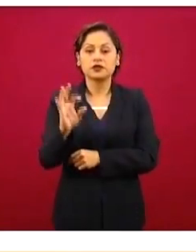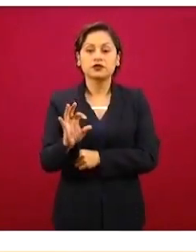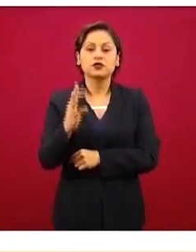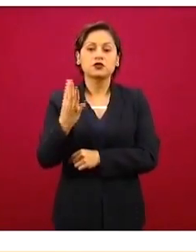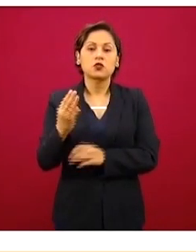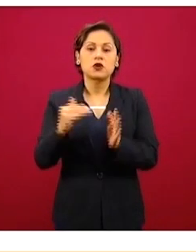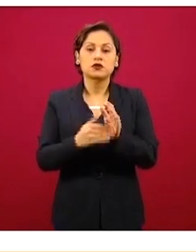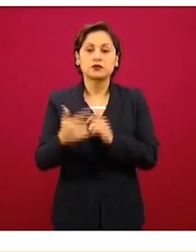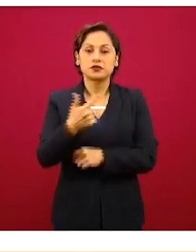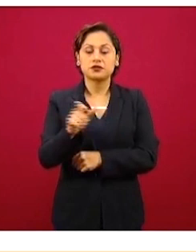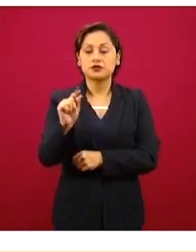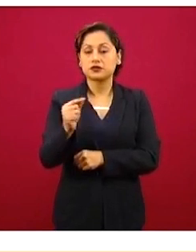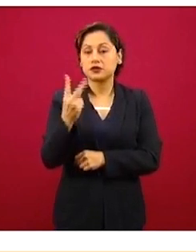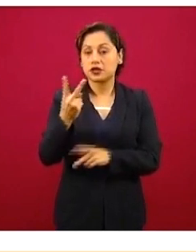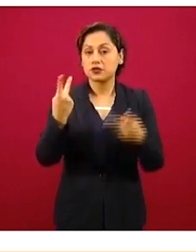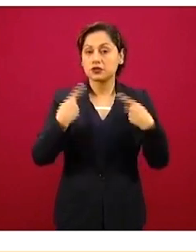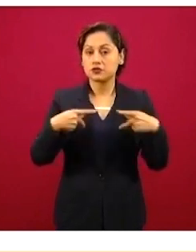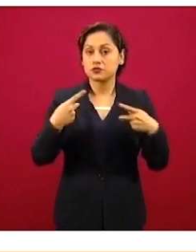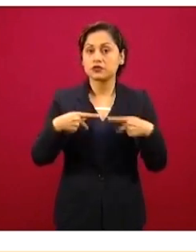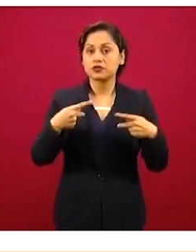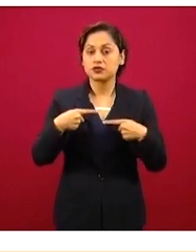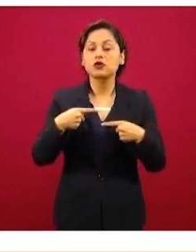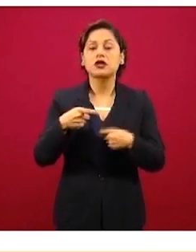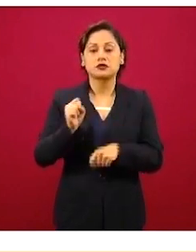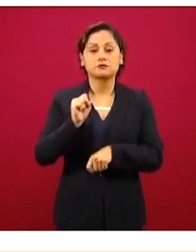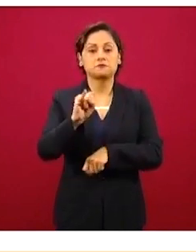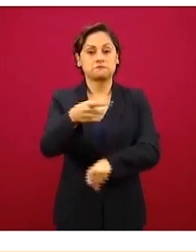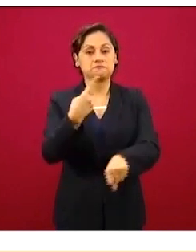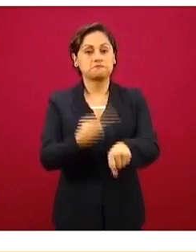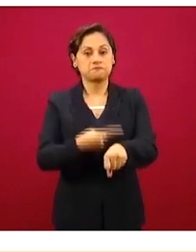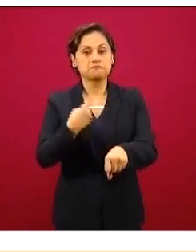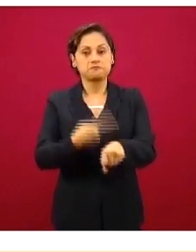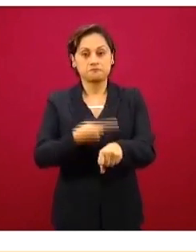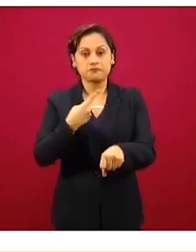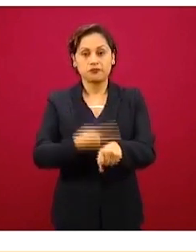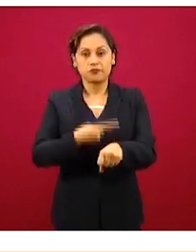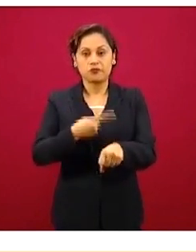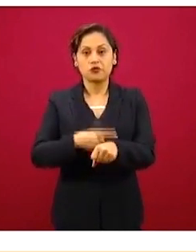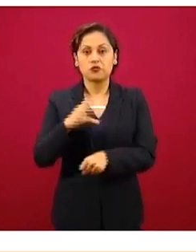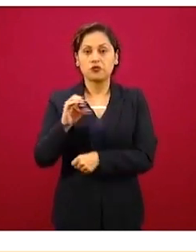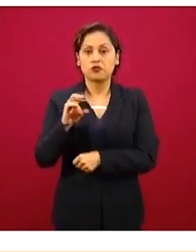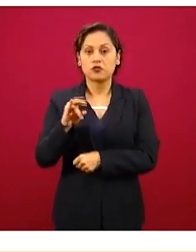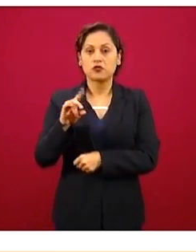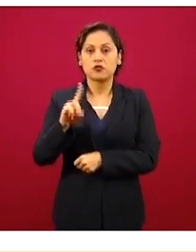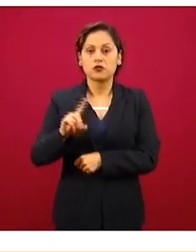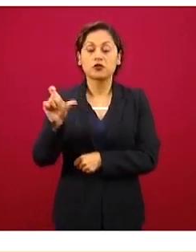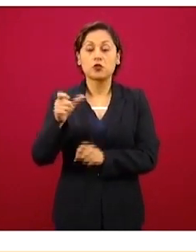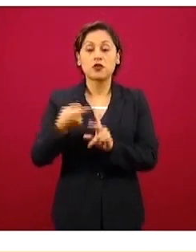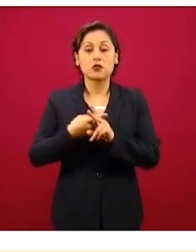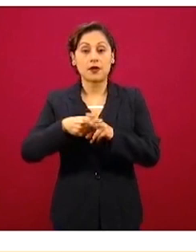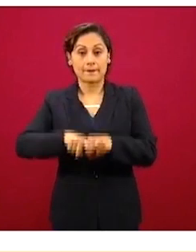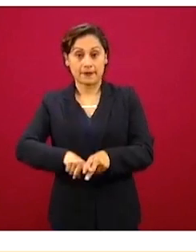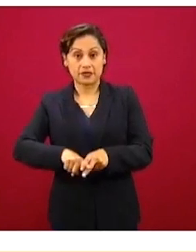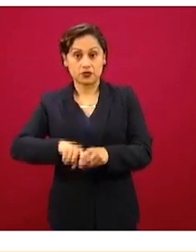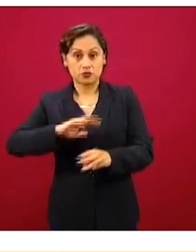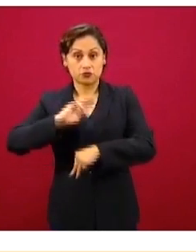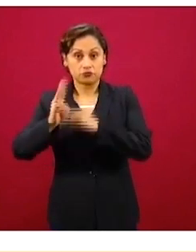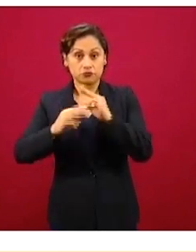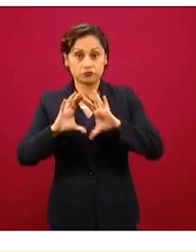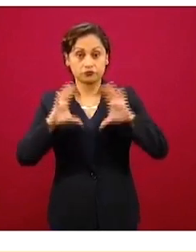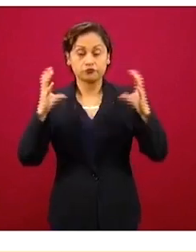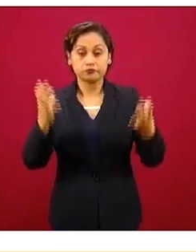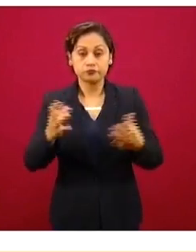pandemia. De ellos y ellas, 1 millón 298 mil 573 personas, que